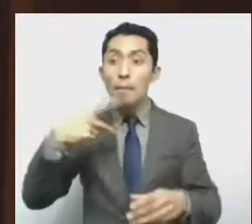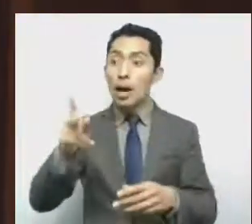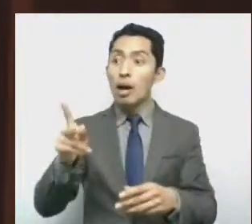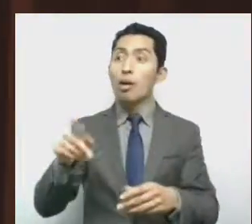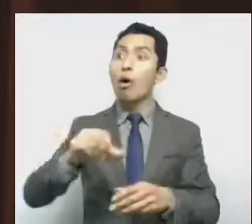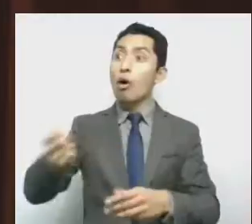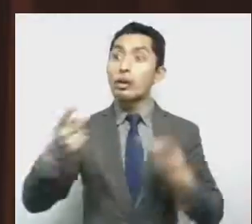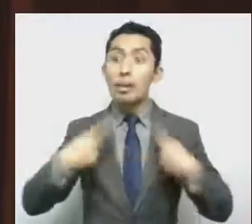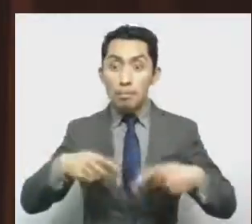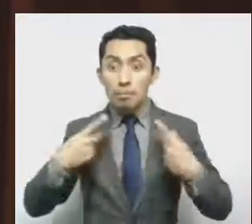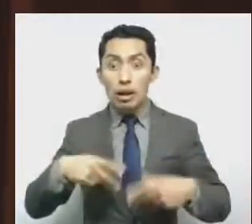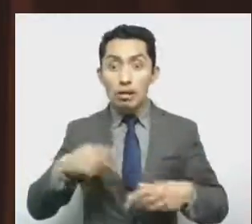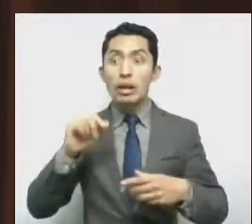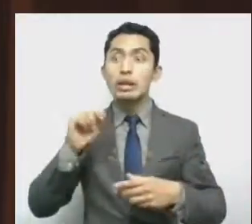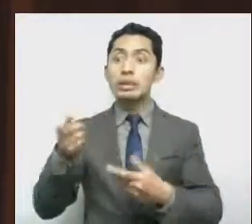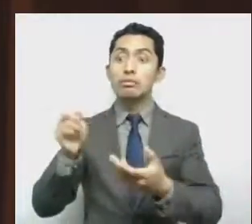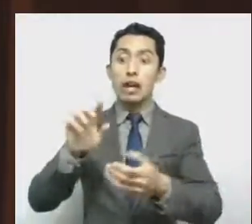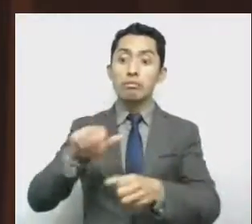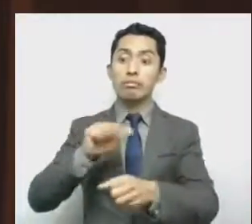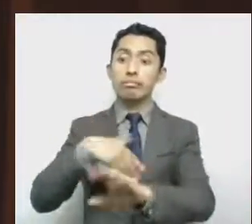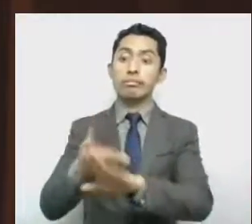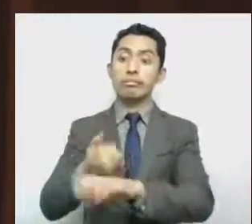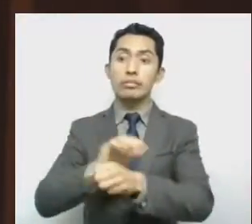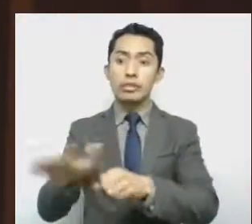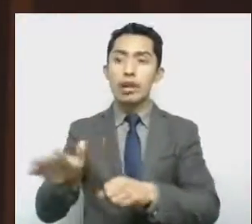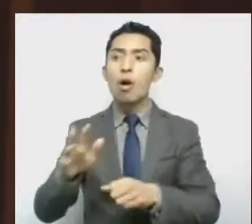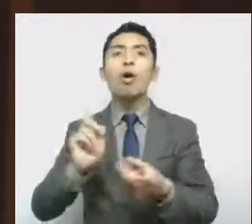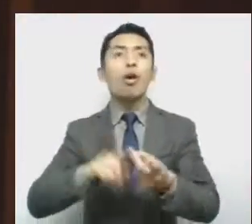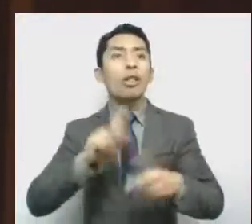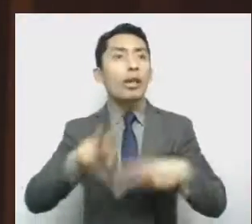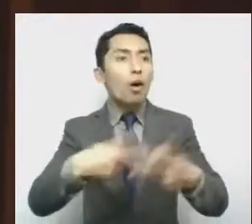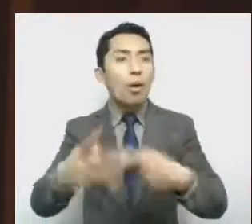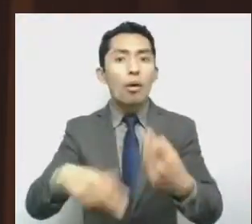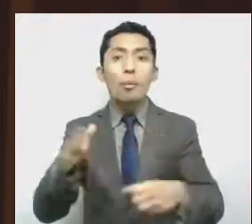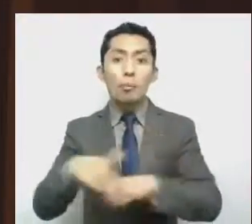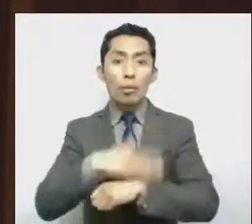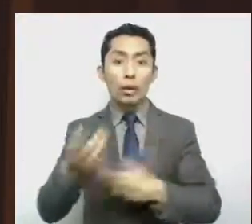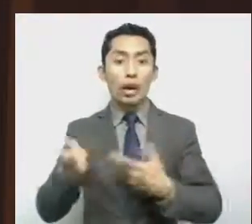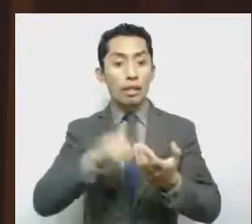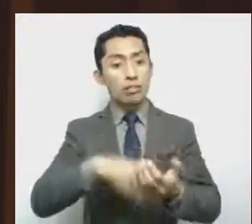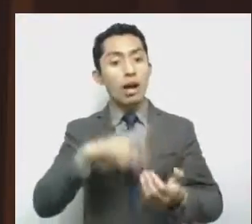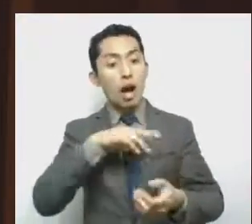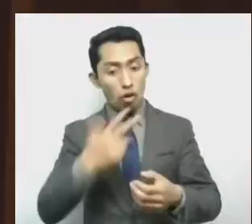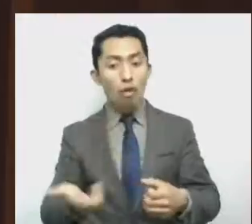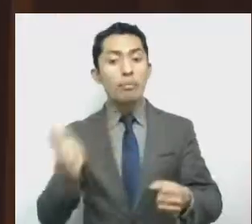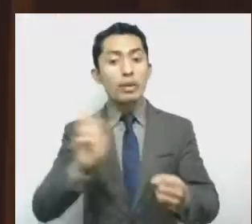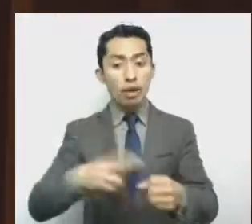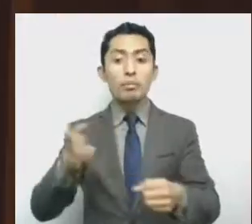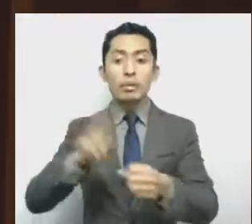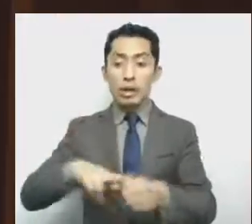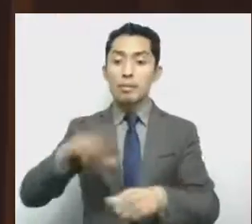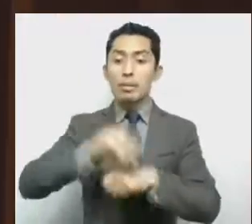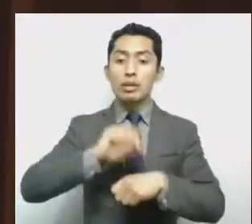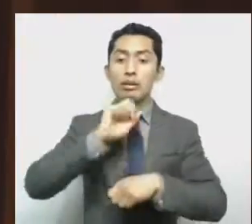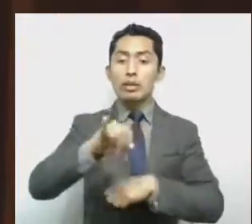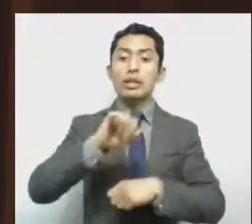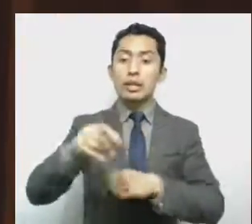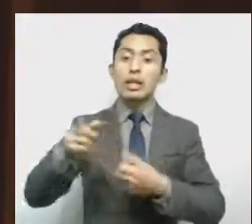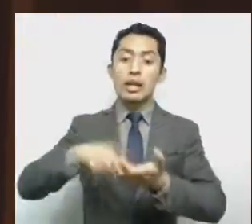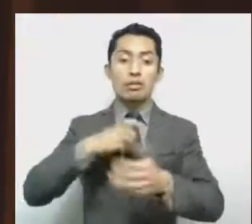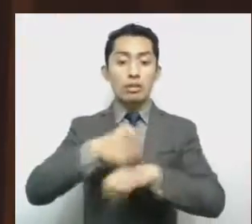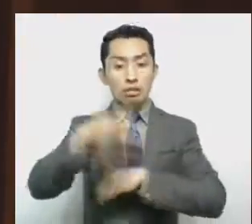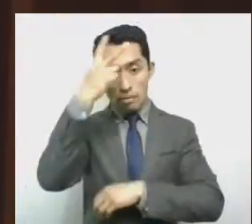COVID no tiene a dónde acudir, ya que los hospitales que han sido habilitados por las autoridades locales no son